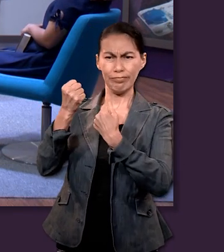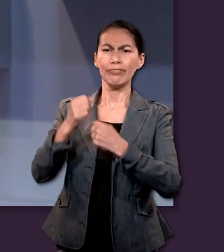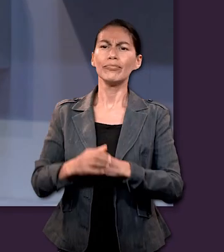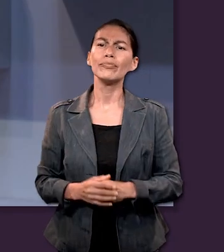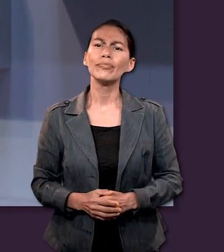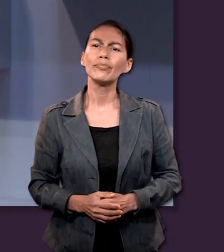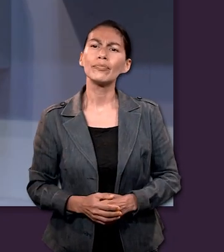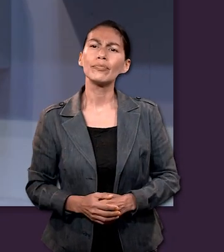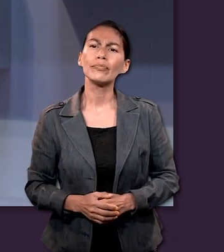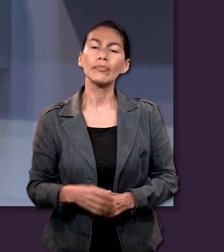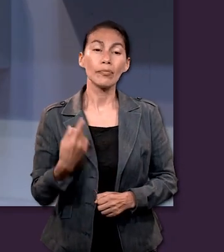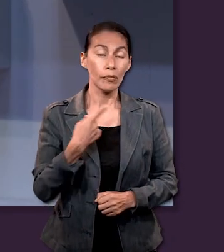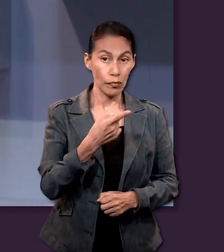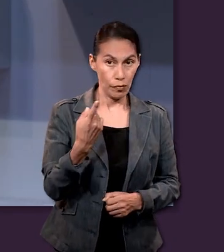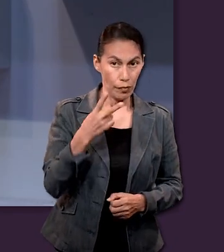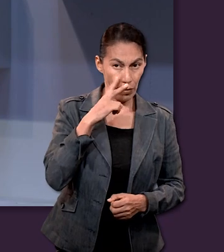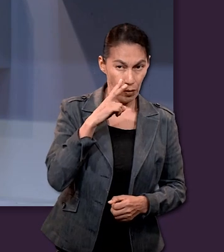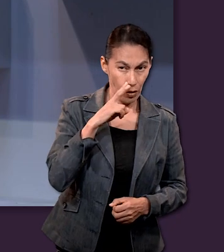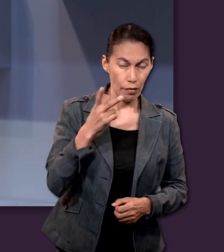está respaldada por Él.